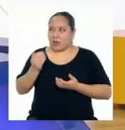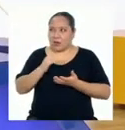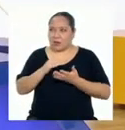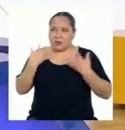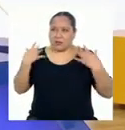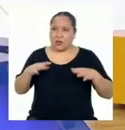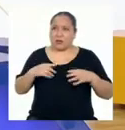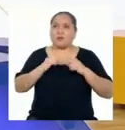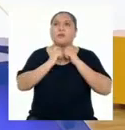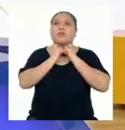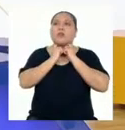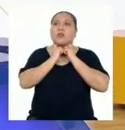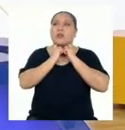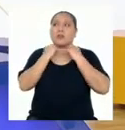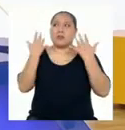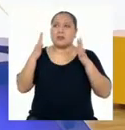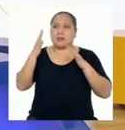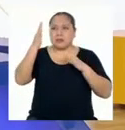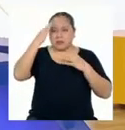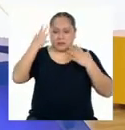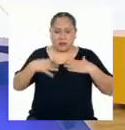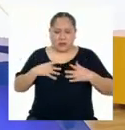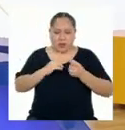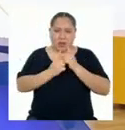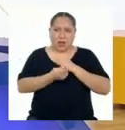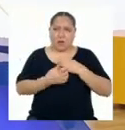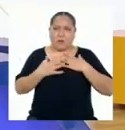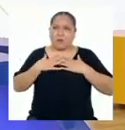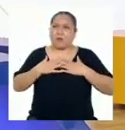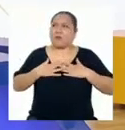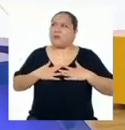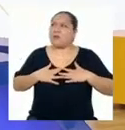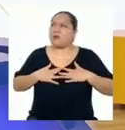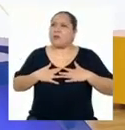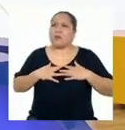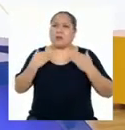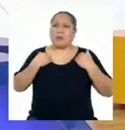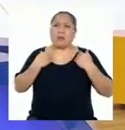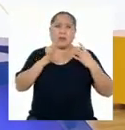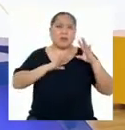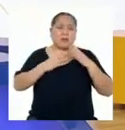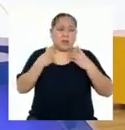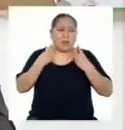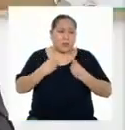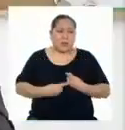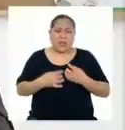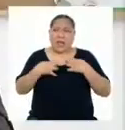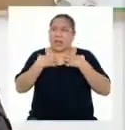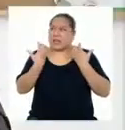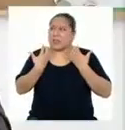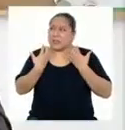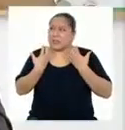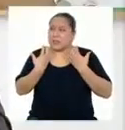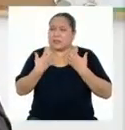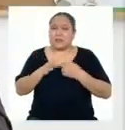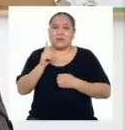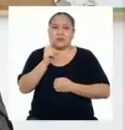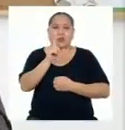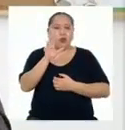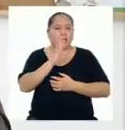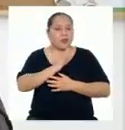carencia, ¿mi tiroides lo notará? ¿Se alterará todo? ¡Ay no! ¡Pobres mis neurotransmisores! ¿Me darán ansiedad, depresión, ira? No,